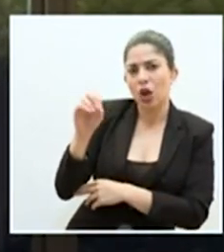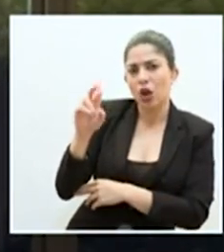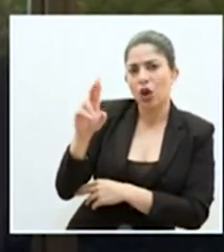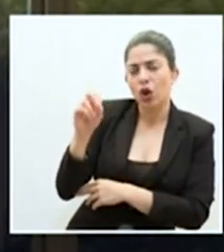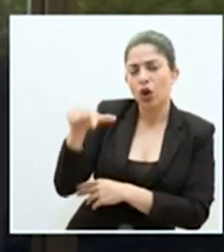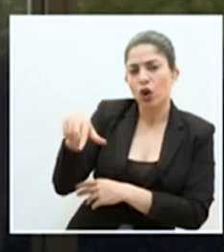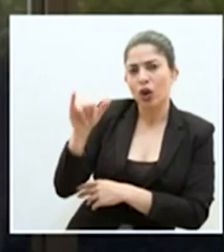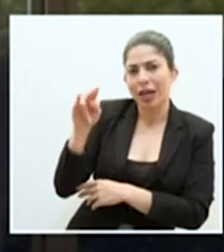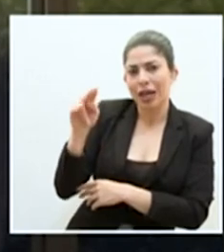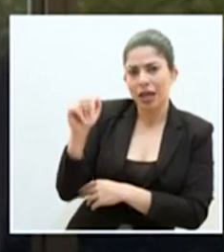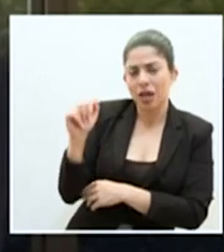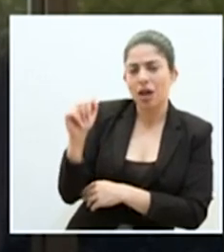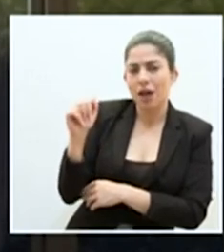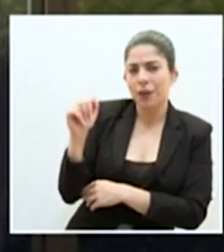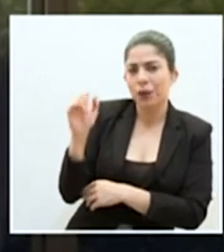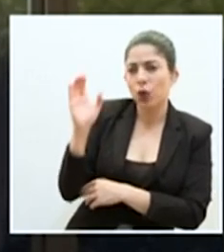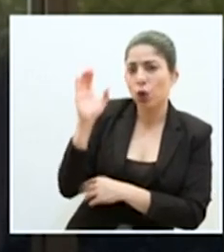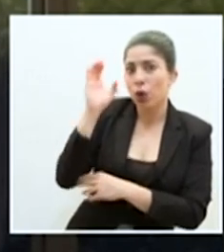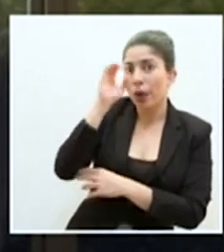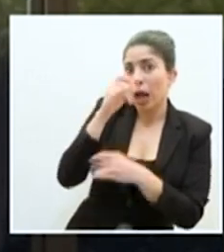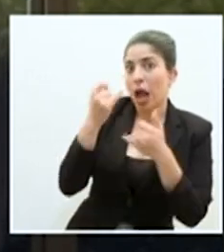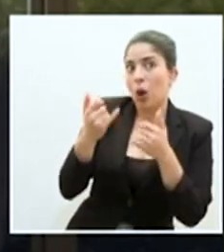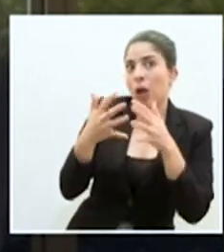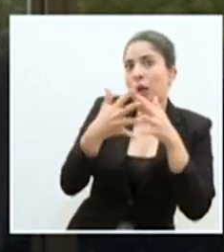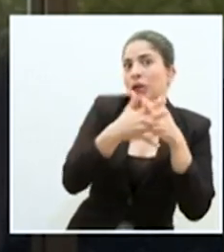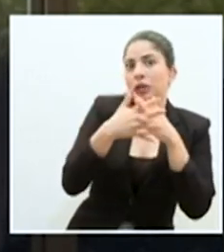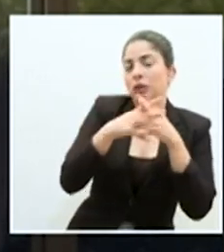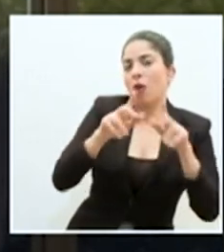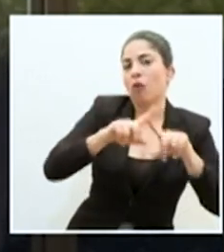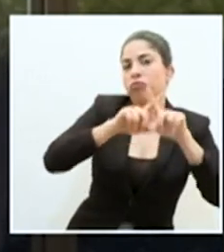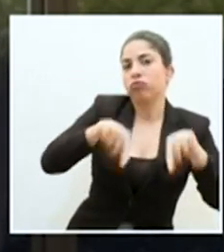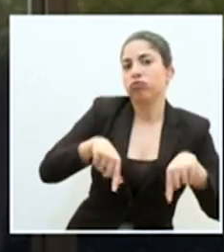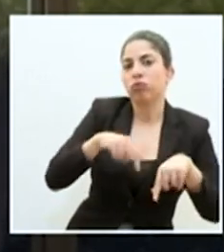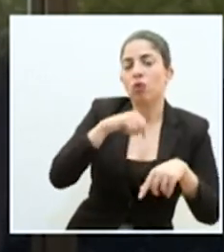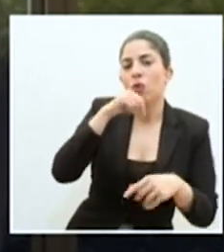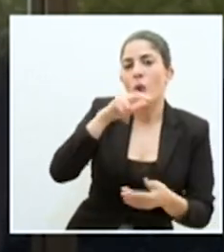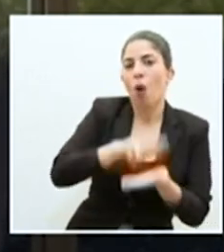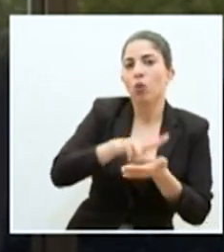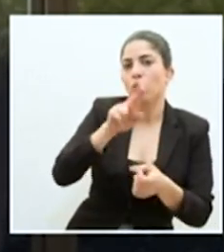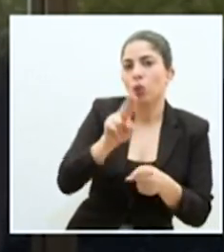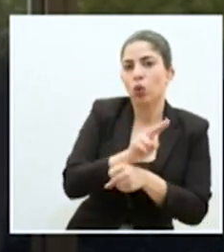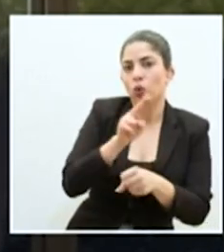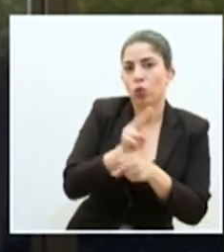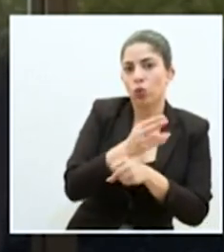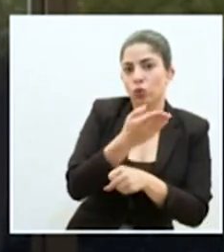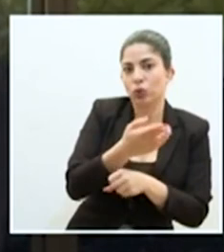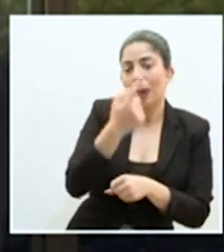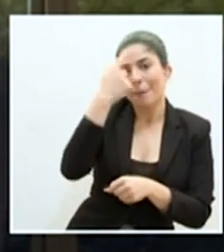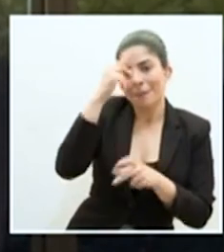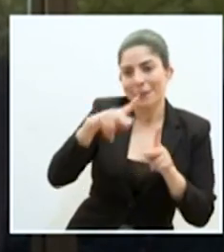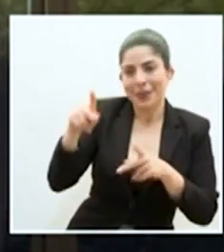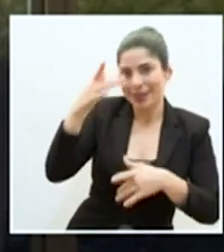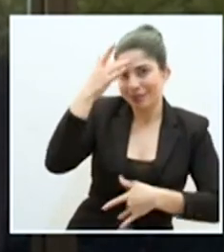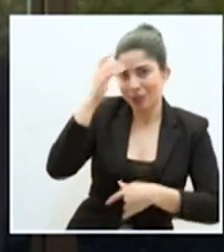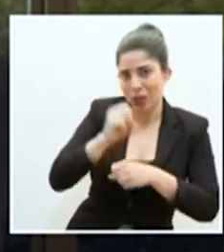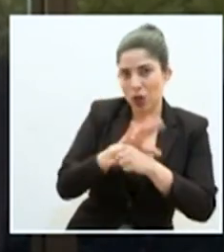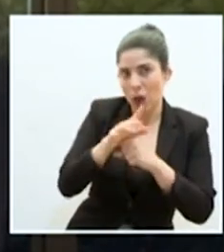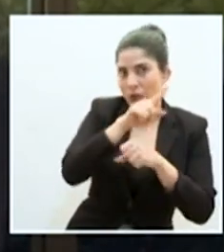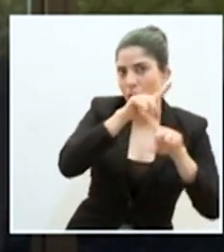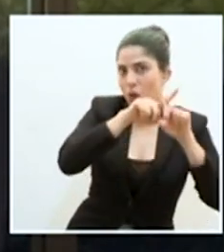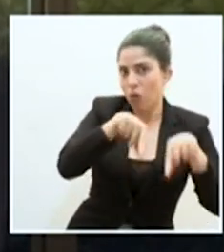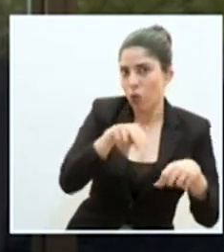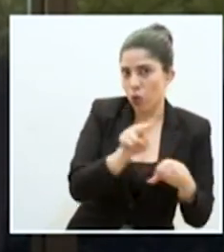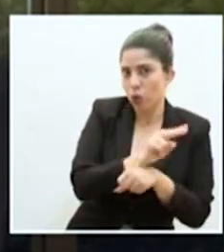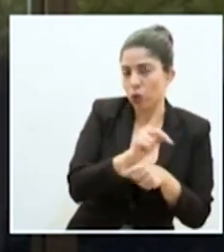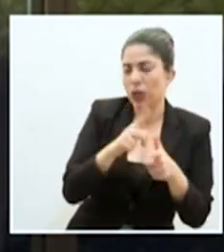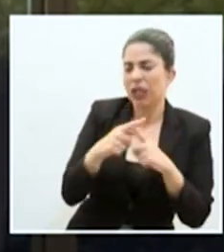cuenta ahorita, bueno, que Estados Unidos revocó la autorización de emergencia para su uso en pacientes con COVID-19, nos gustaría